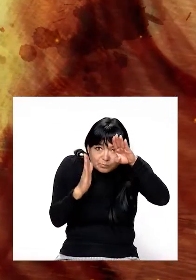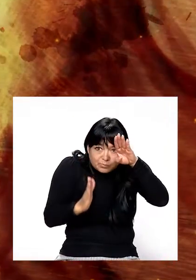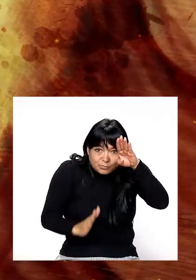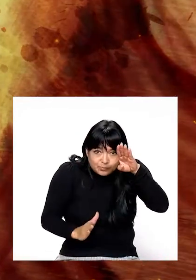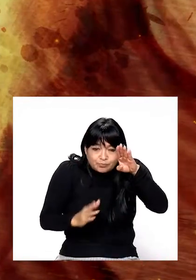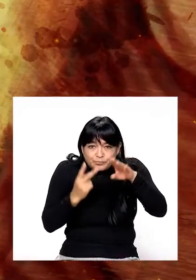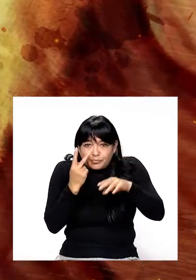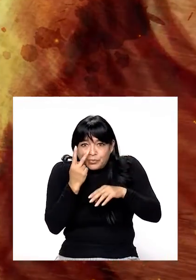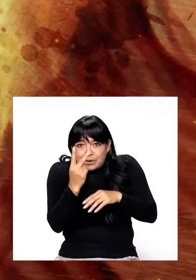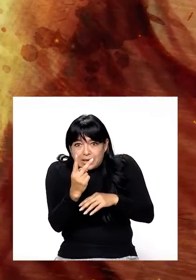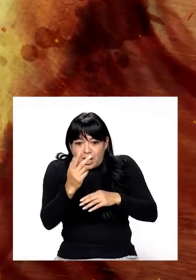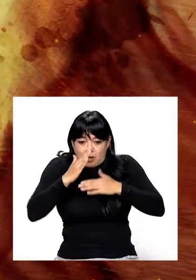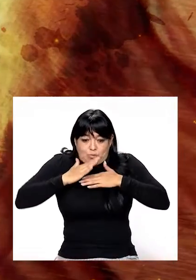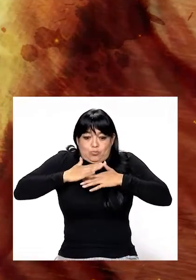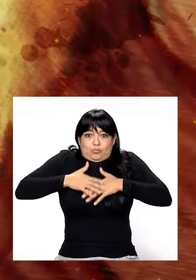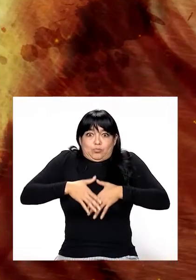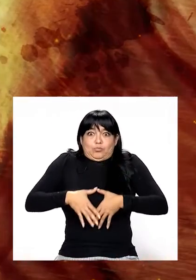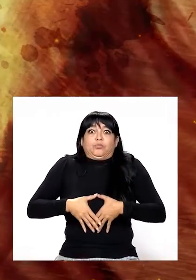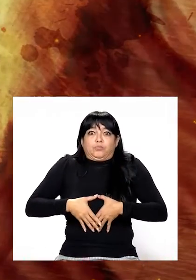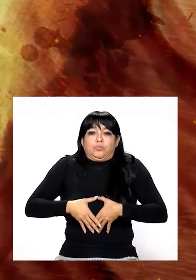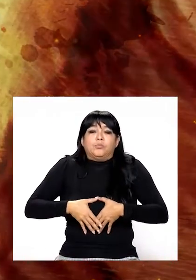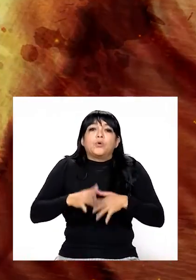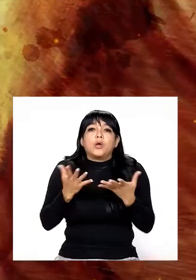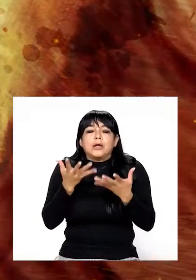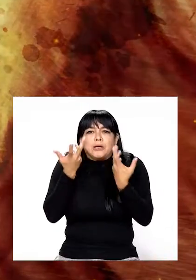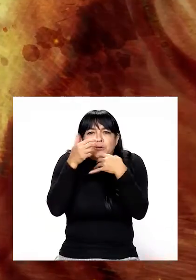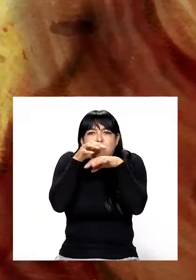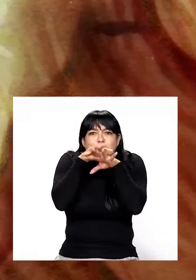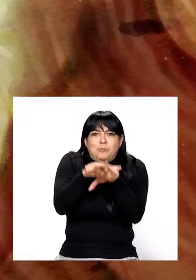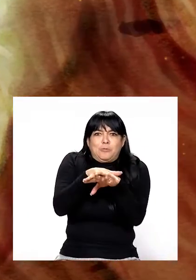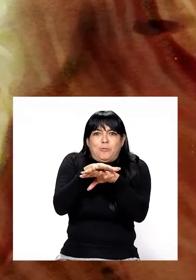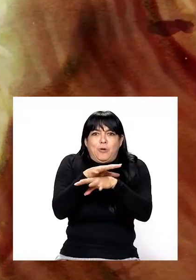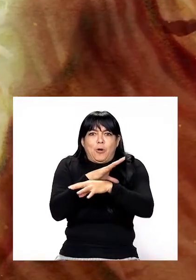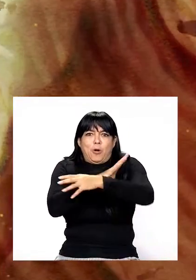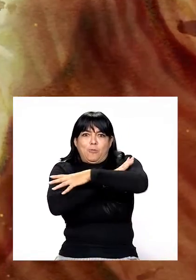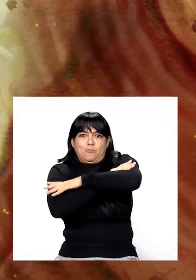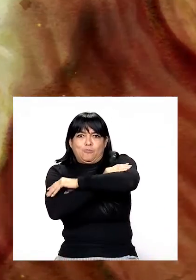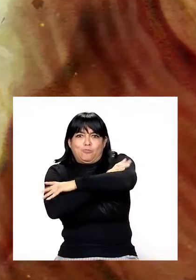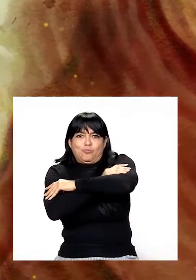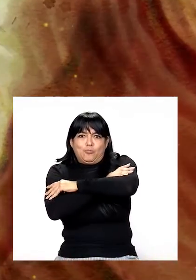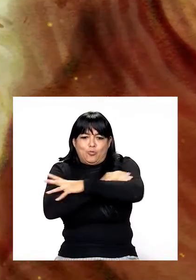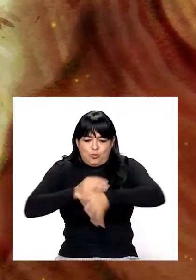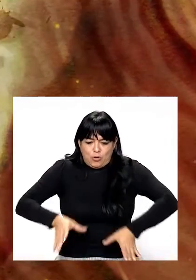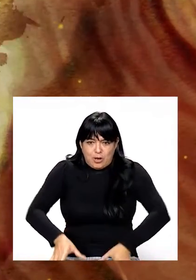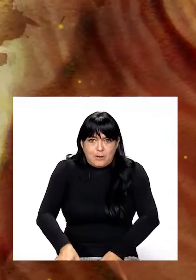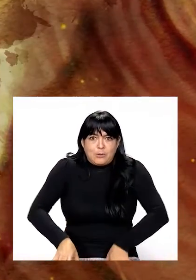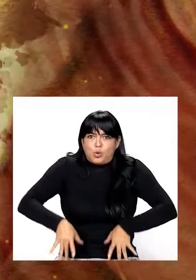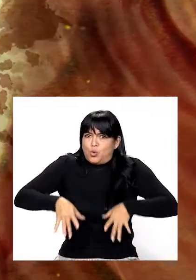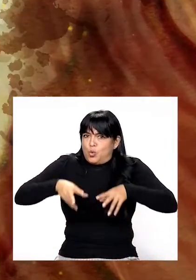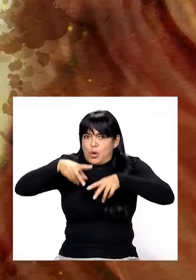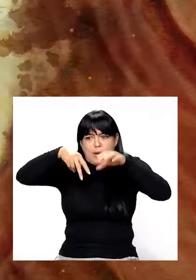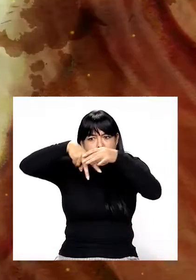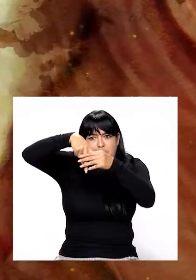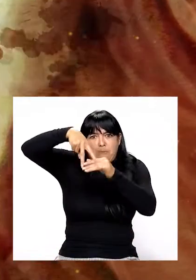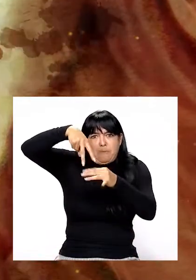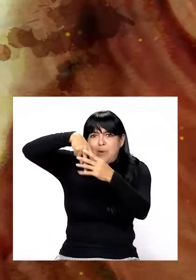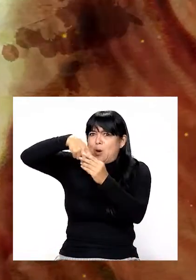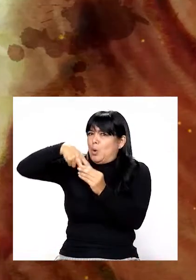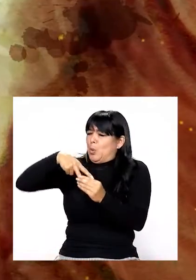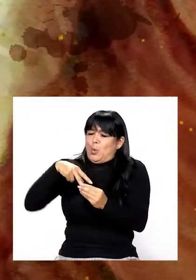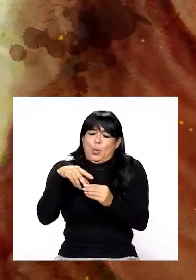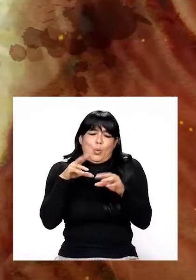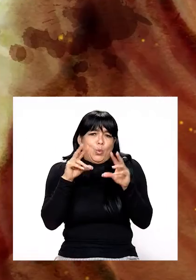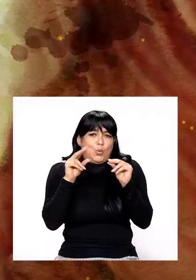que se proyectaba incluso hasta el pecho. Tenía una combinación de muslos y de piernas tan